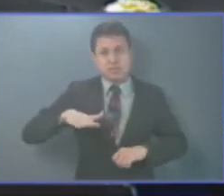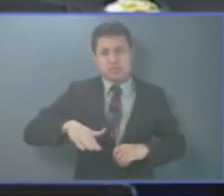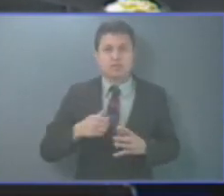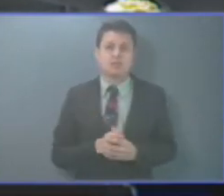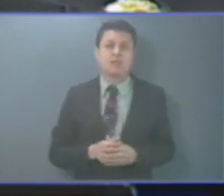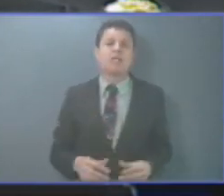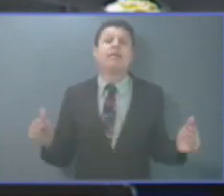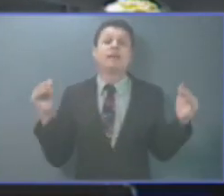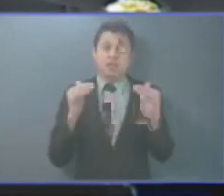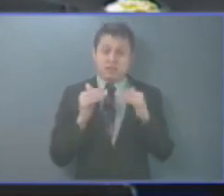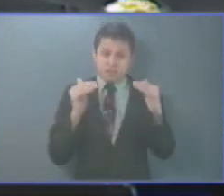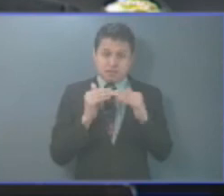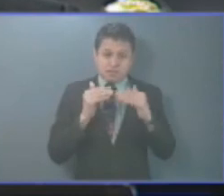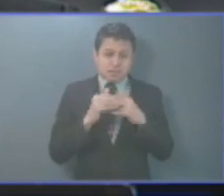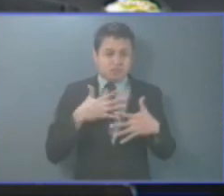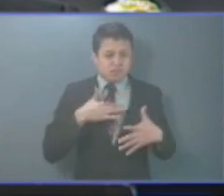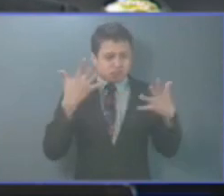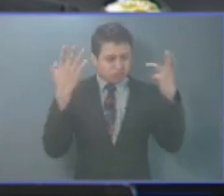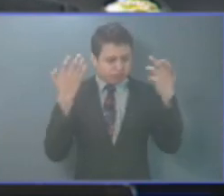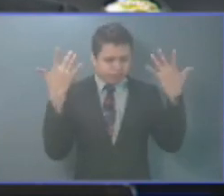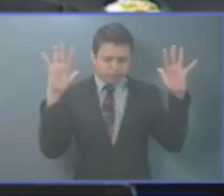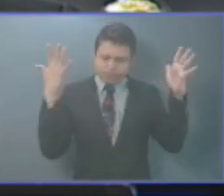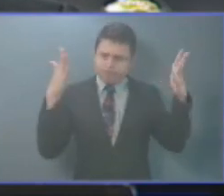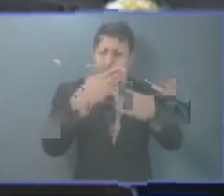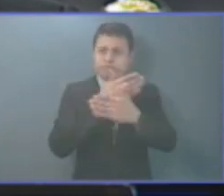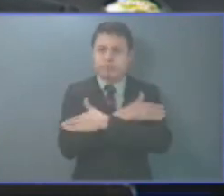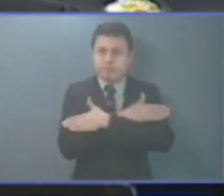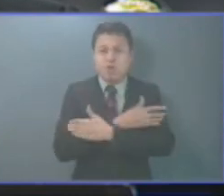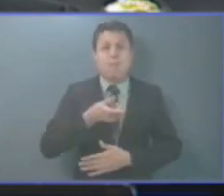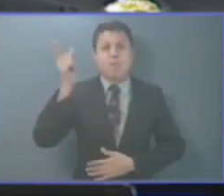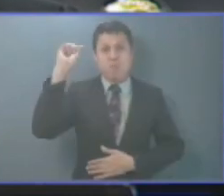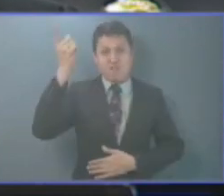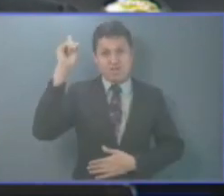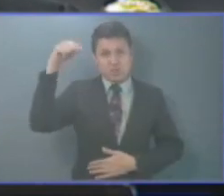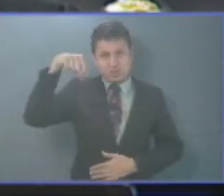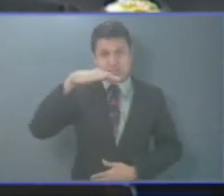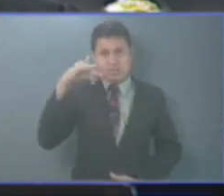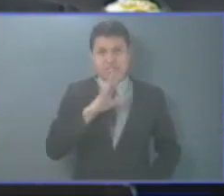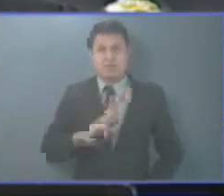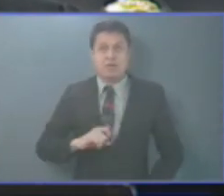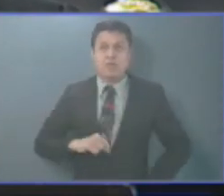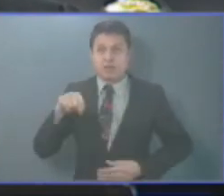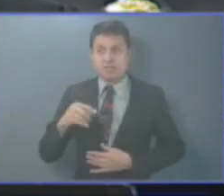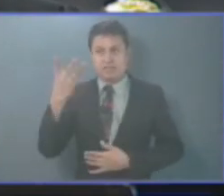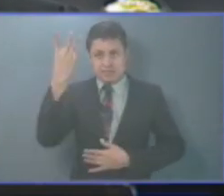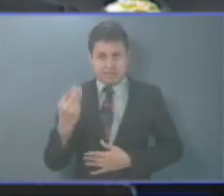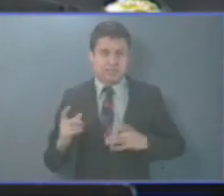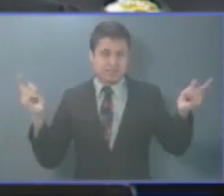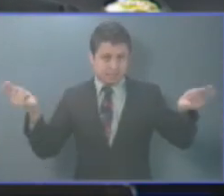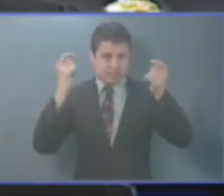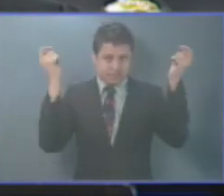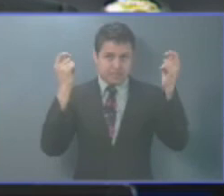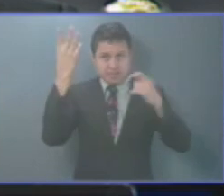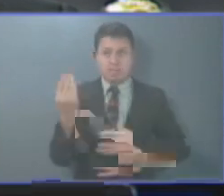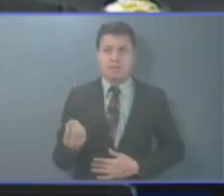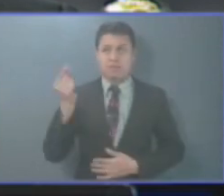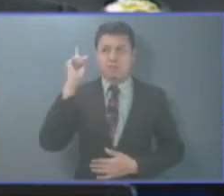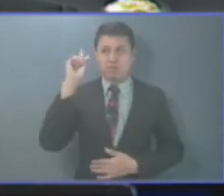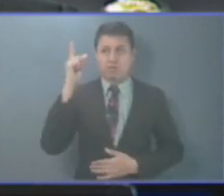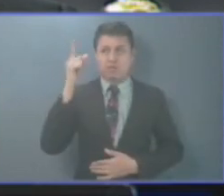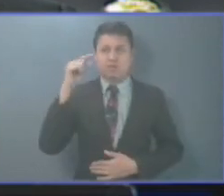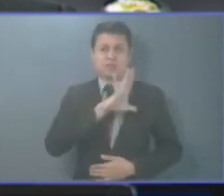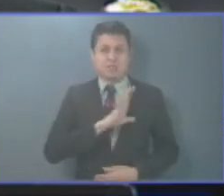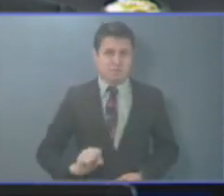Así también quiero felicitar a todos los maestros del país porque este día se celebra el Día del